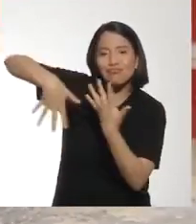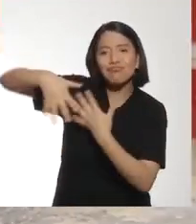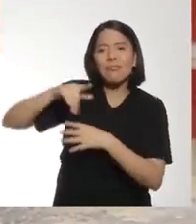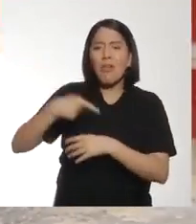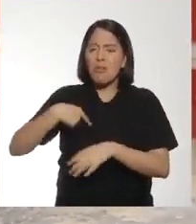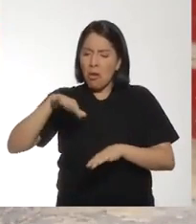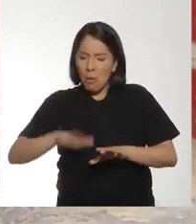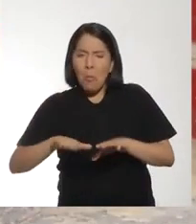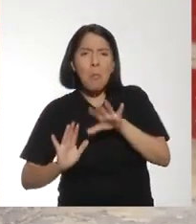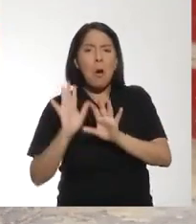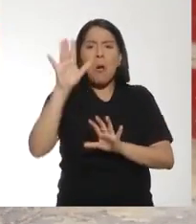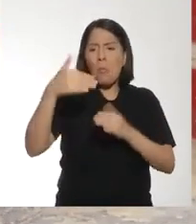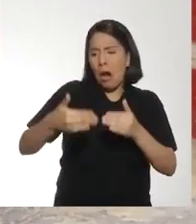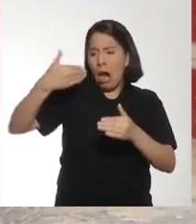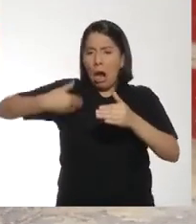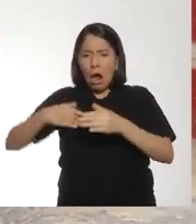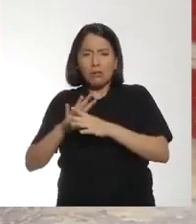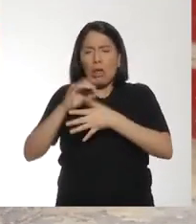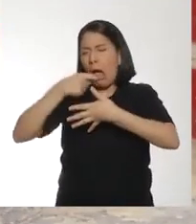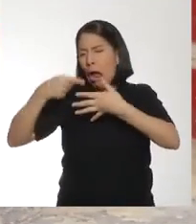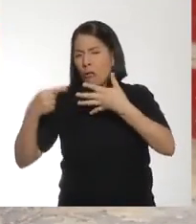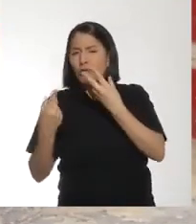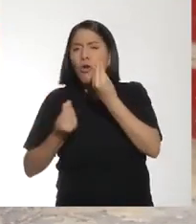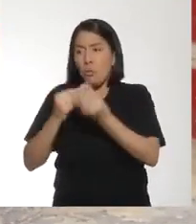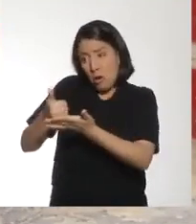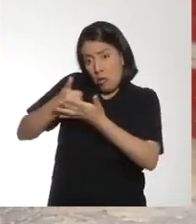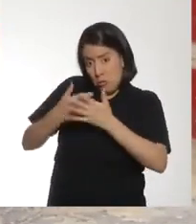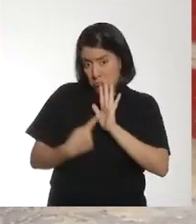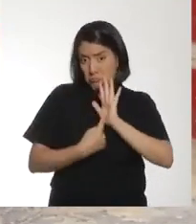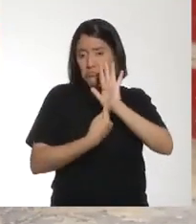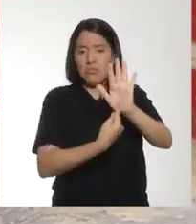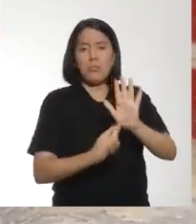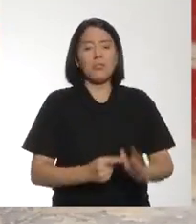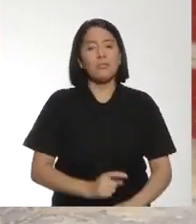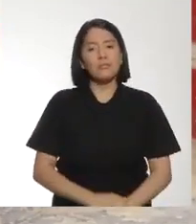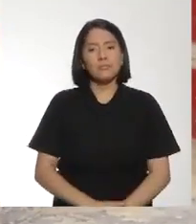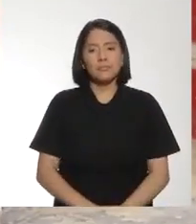el baloncesto hay juegos previos muy sencillos que nos pueden servir. ¡Miren!